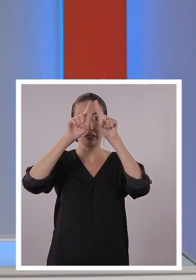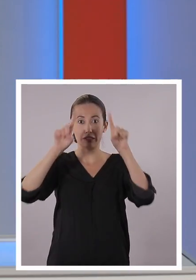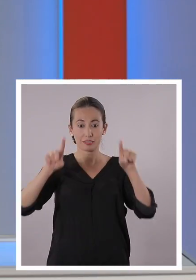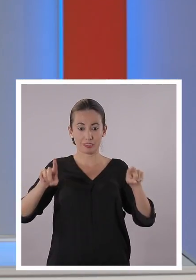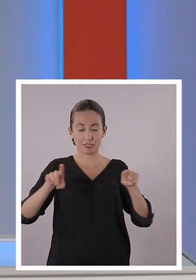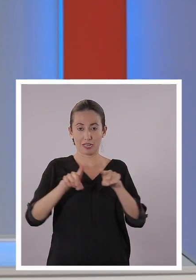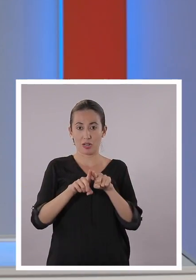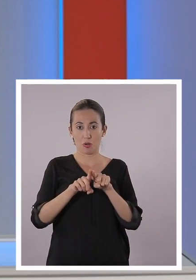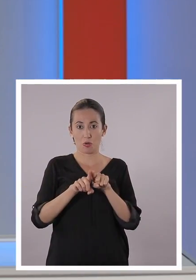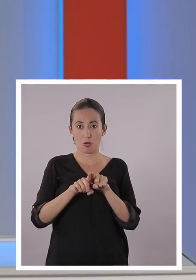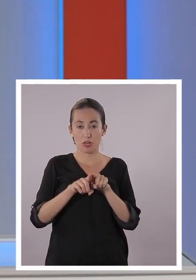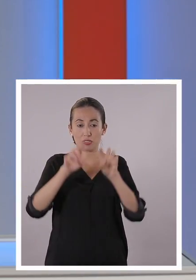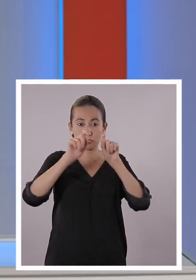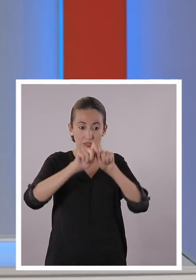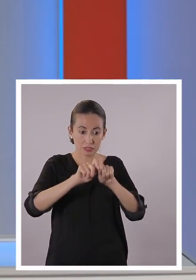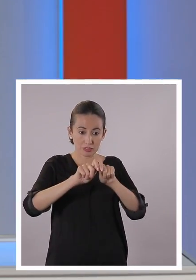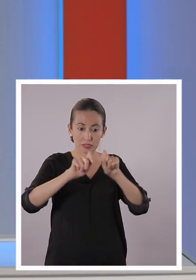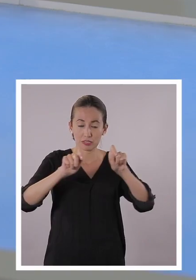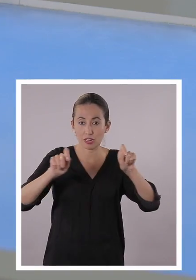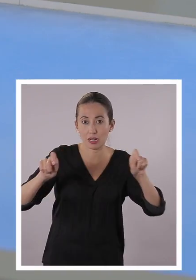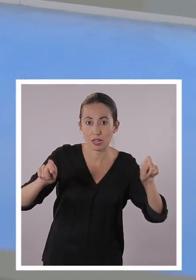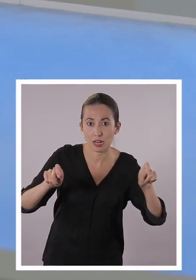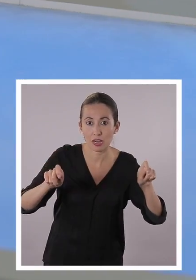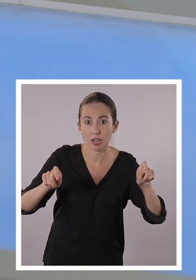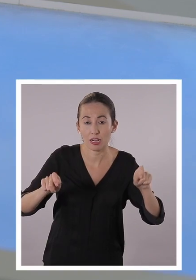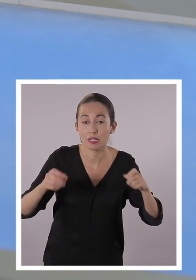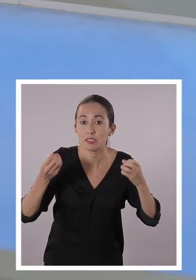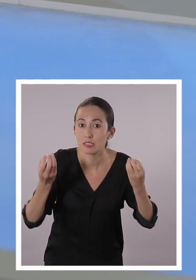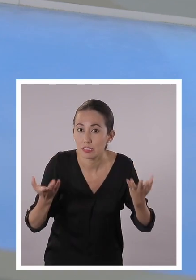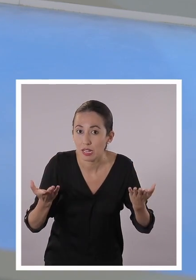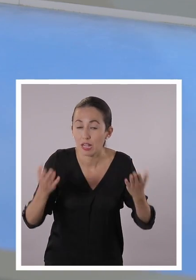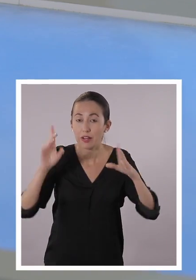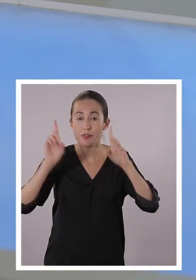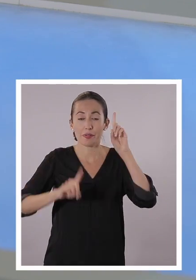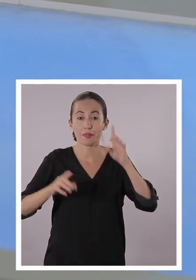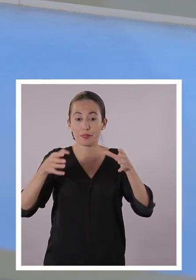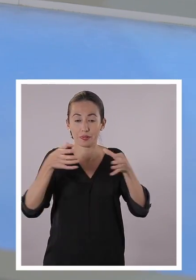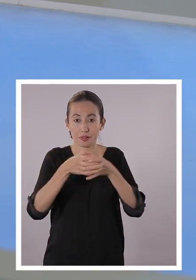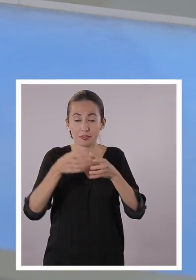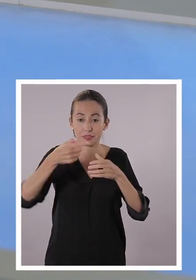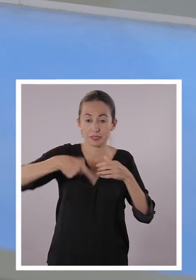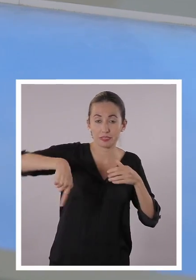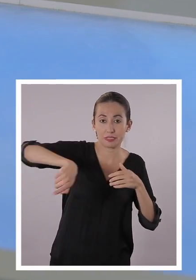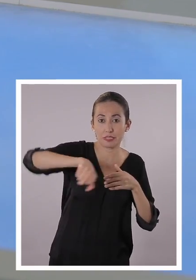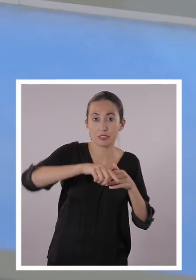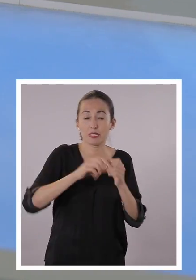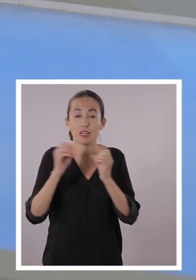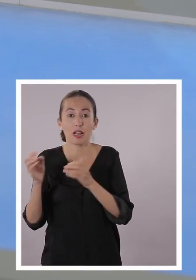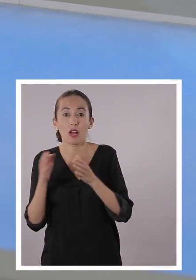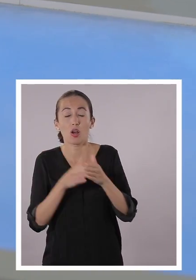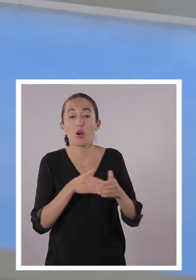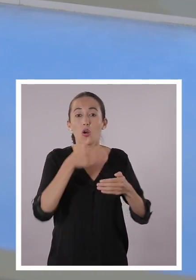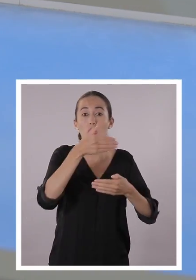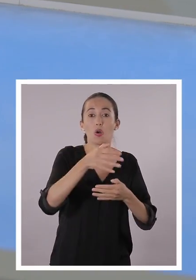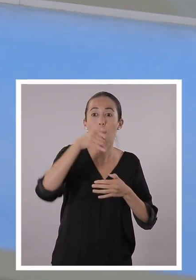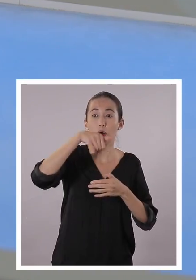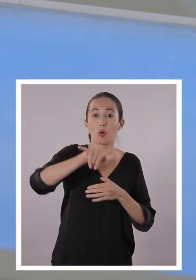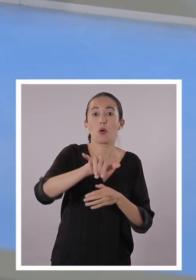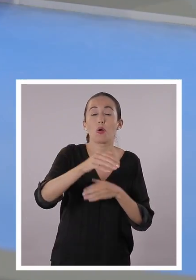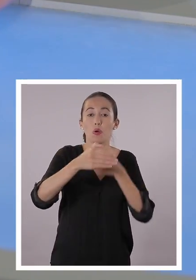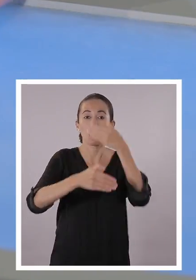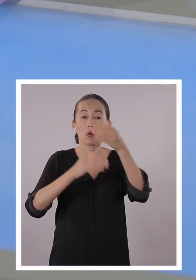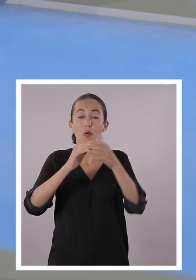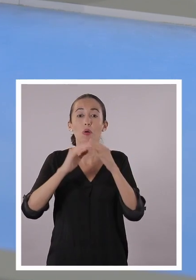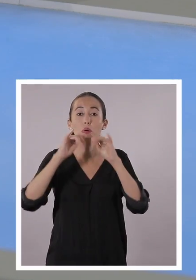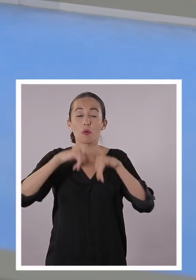y tendremos nuestro triángulo. Tomamos la regla. Vamos vértice 2. Con el nuevo que tenemos. Y